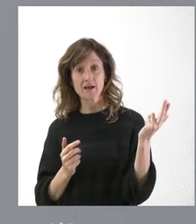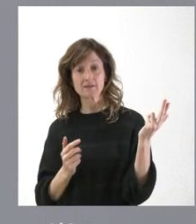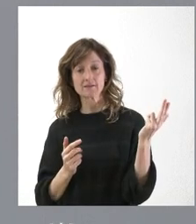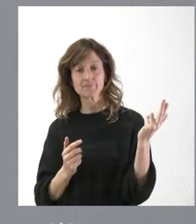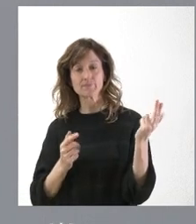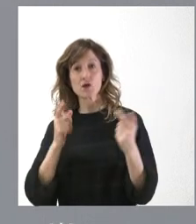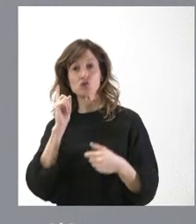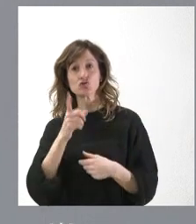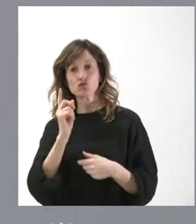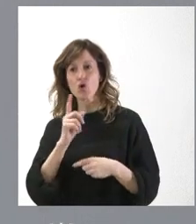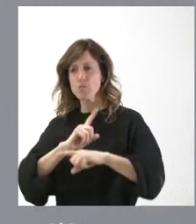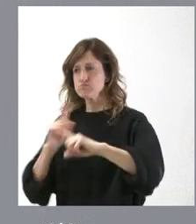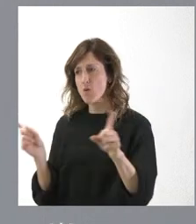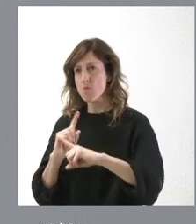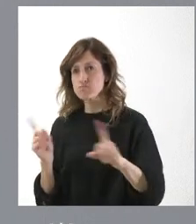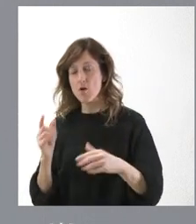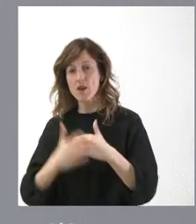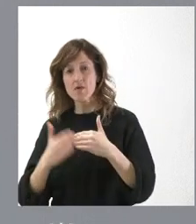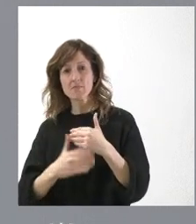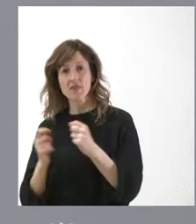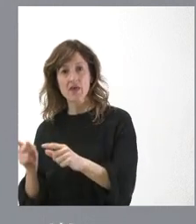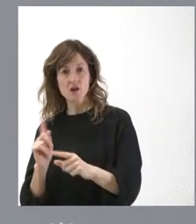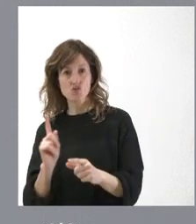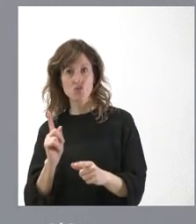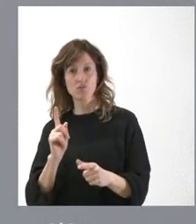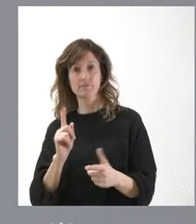dediquemos solamente a prohibir, a limitar o a restringir.